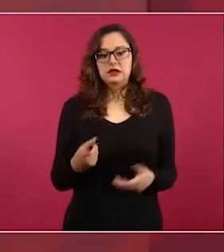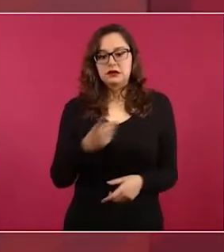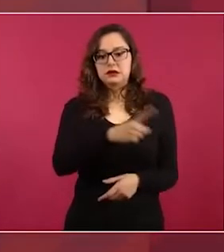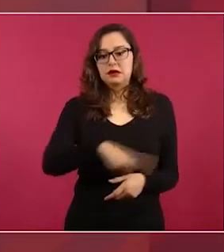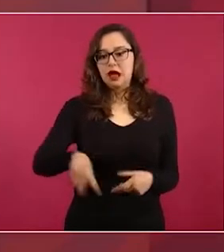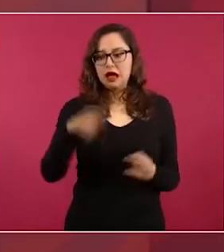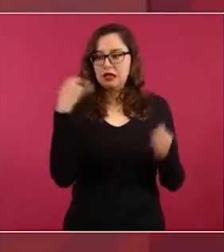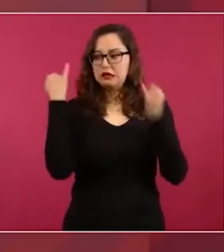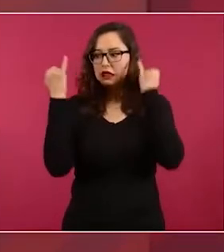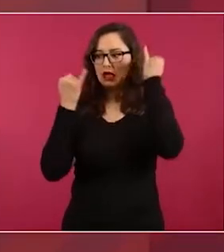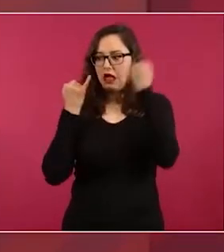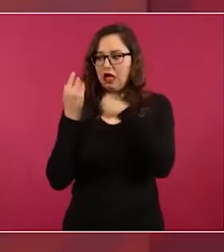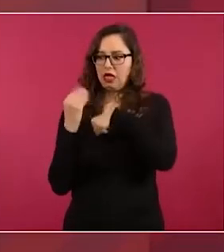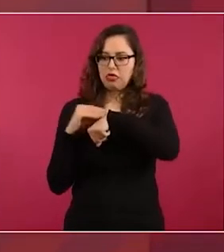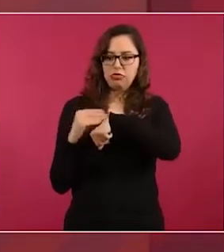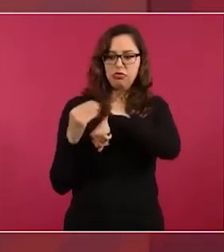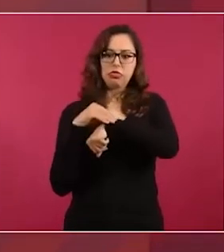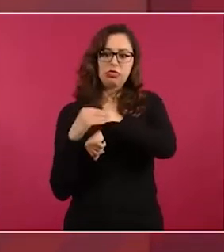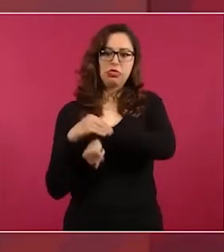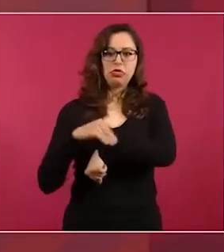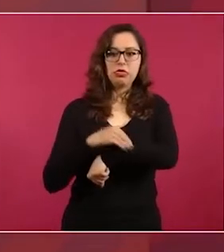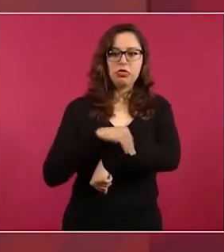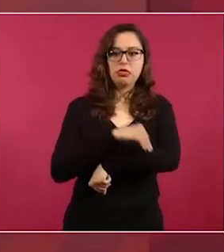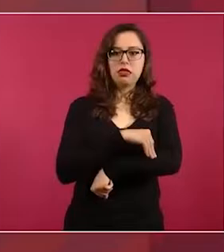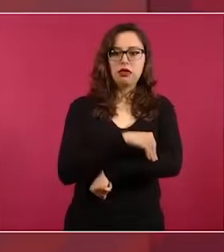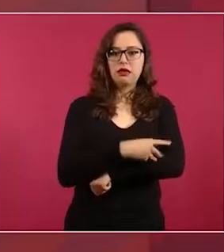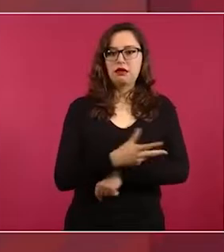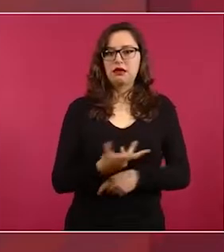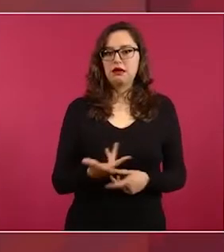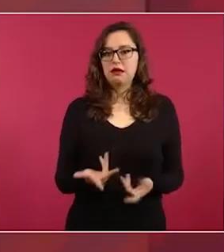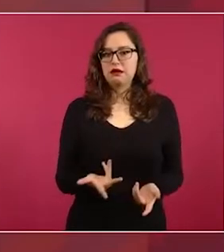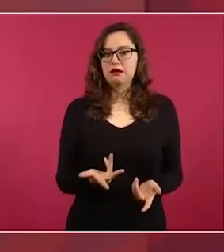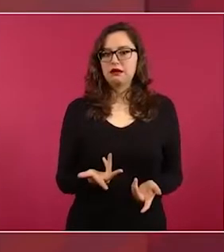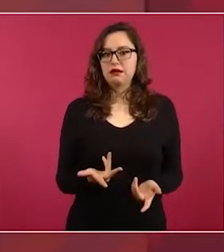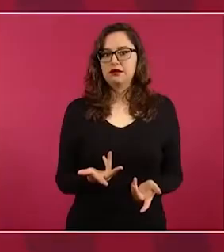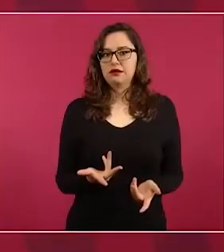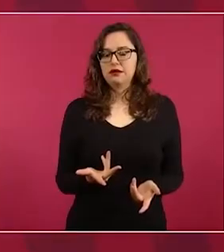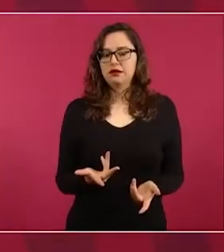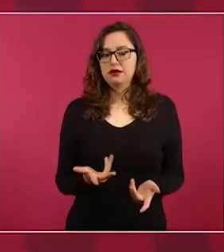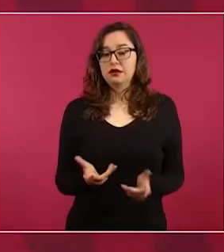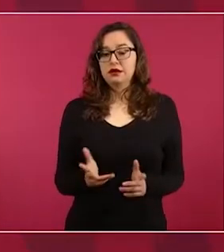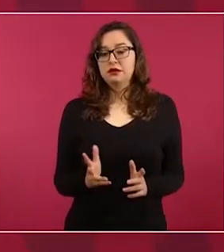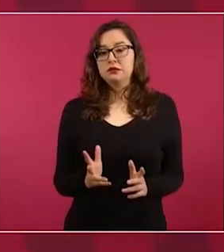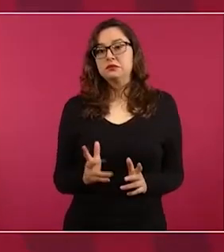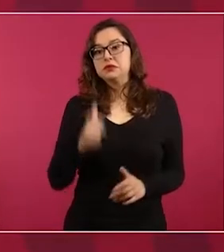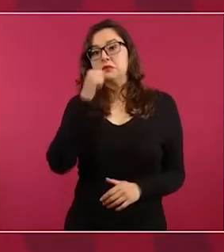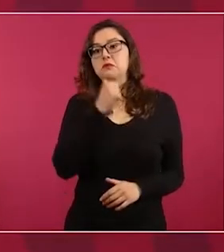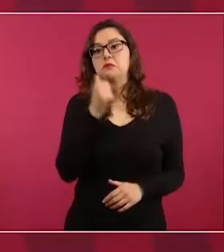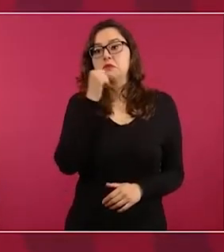pero en algunas ocasiones, al llamado debido proceso.